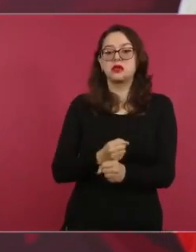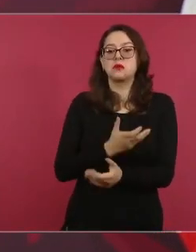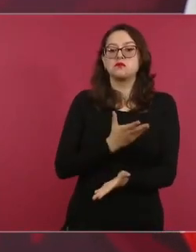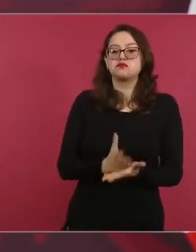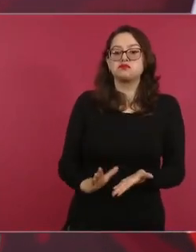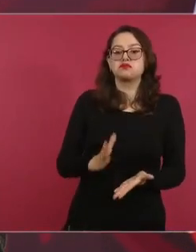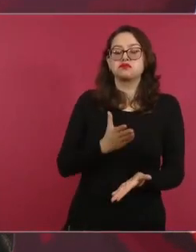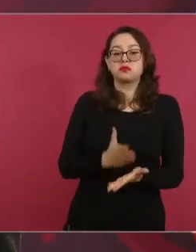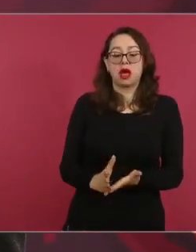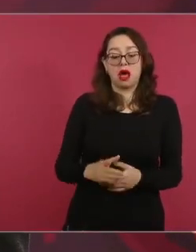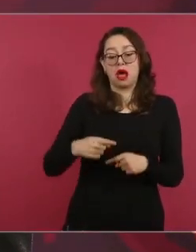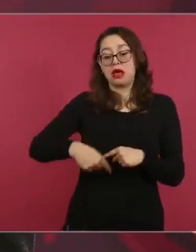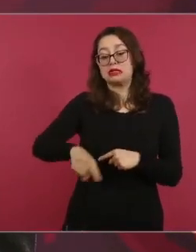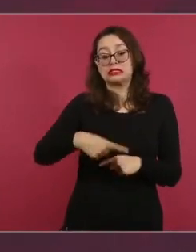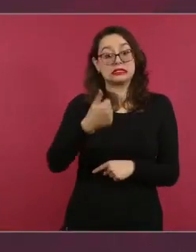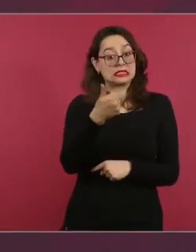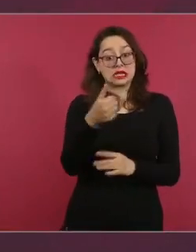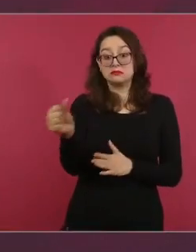meses de gracia